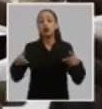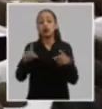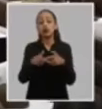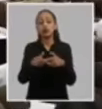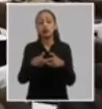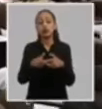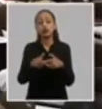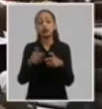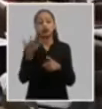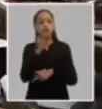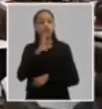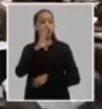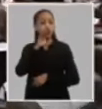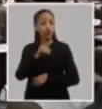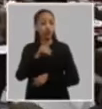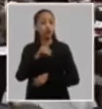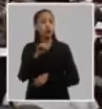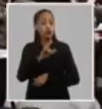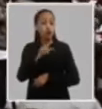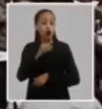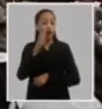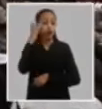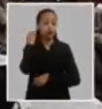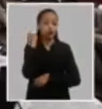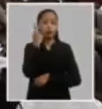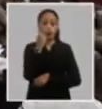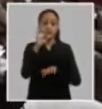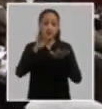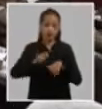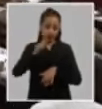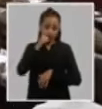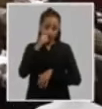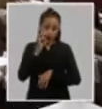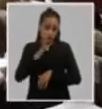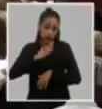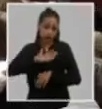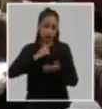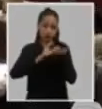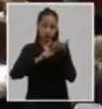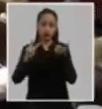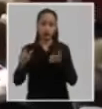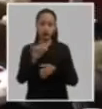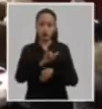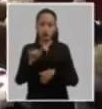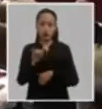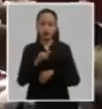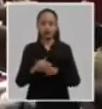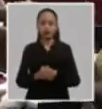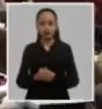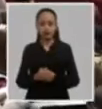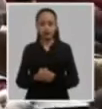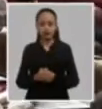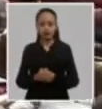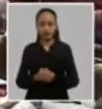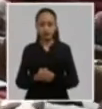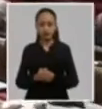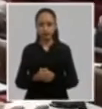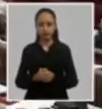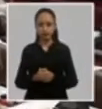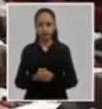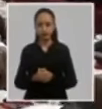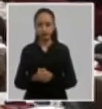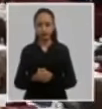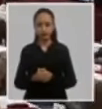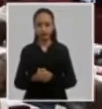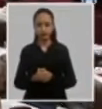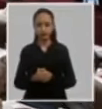por el compañero general de ejército Raúl Castro como primer secretario de nuestro partido se considera este como un